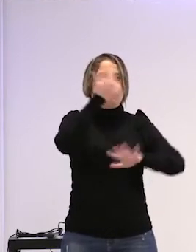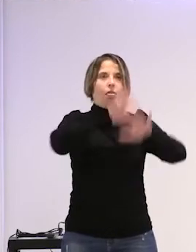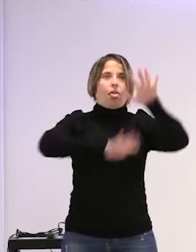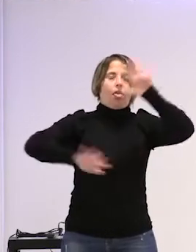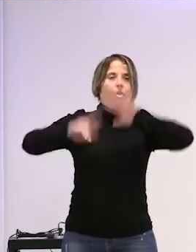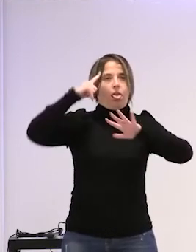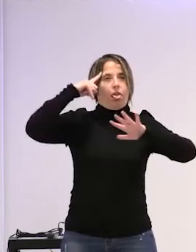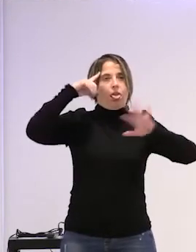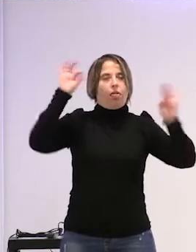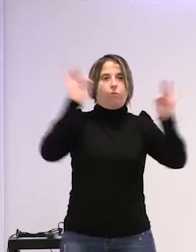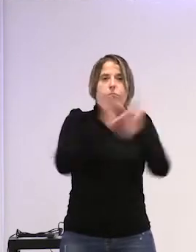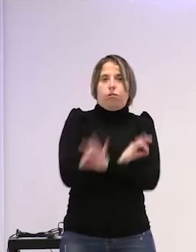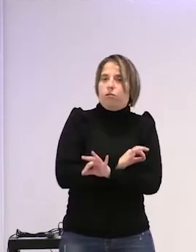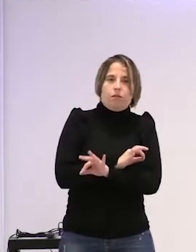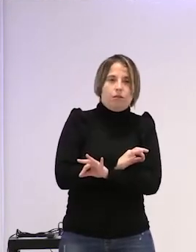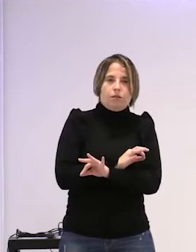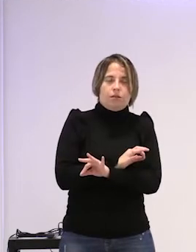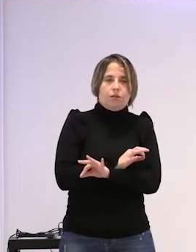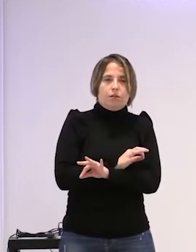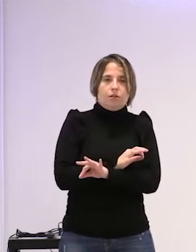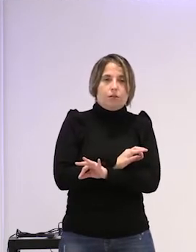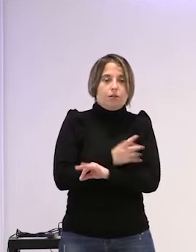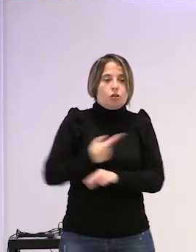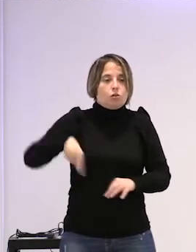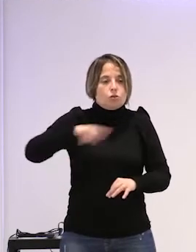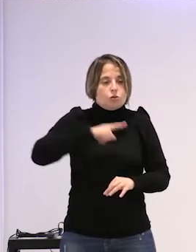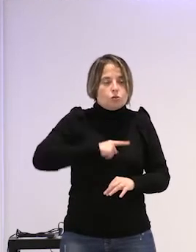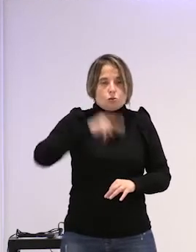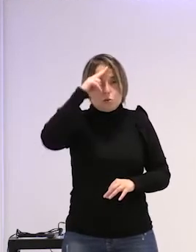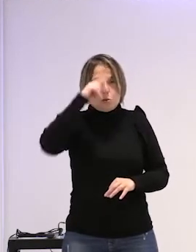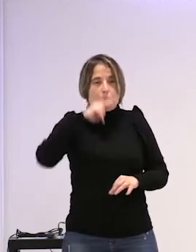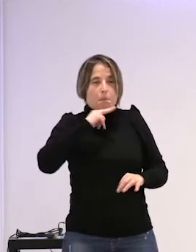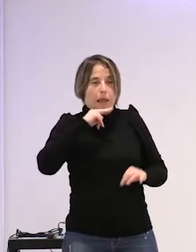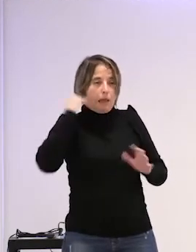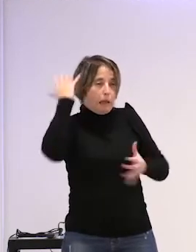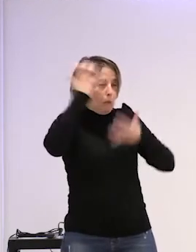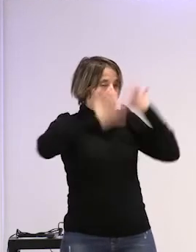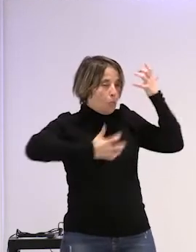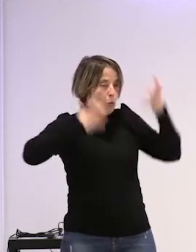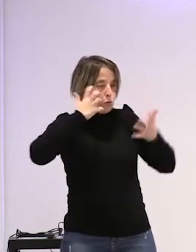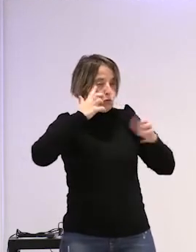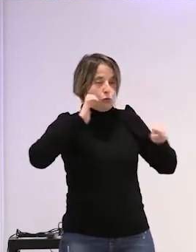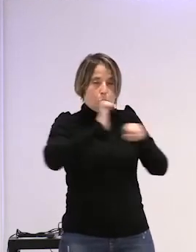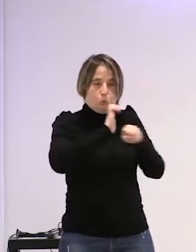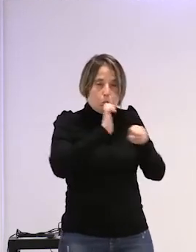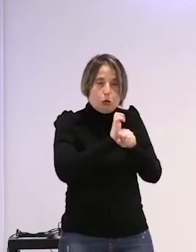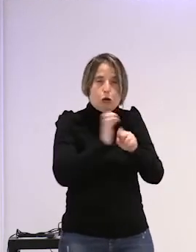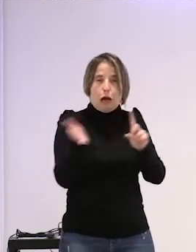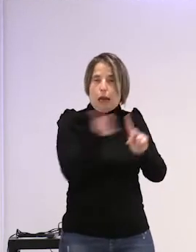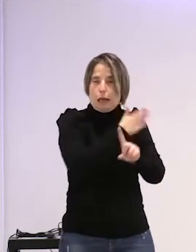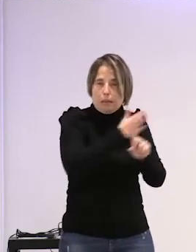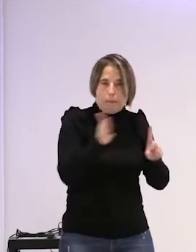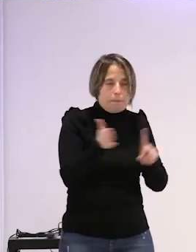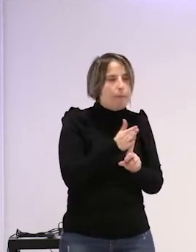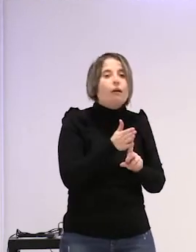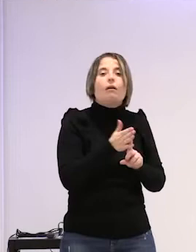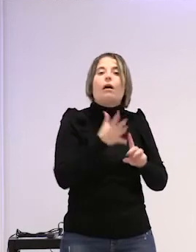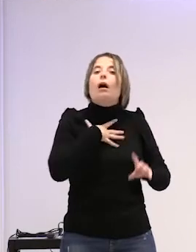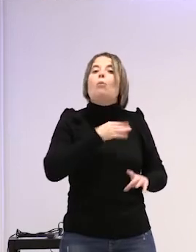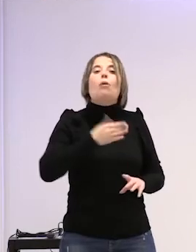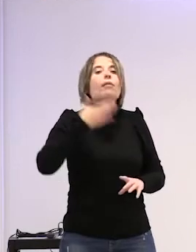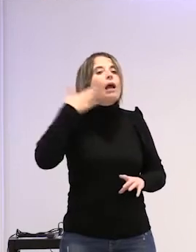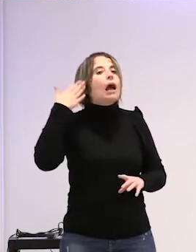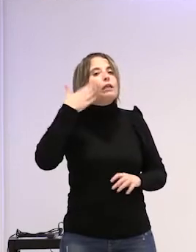terriblemente y lejos de imaginarnos ese padre monstruoso que la viola le pega puede ser un padre